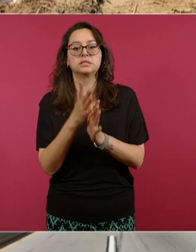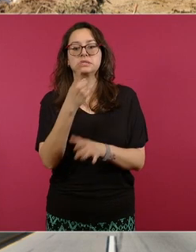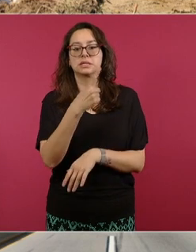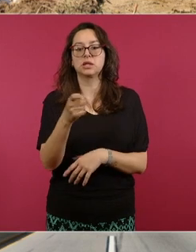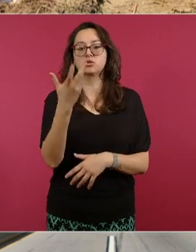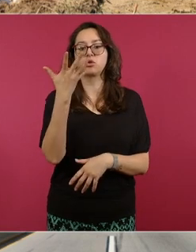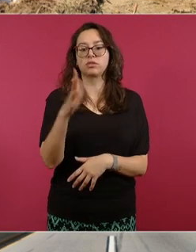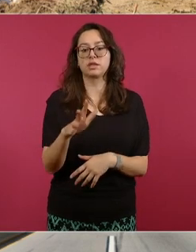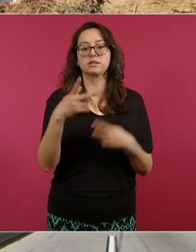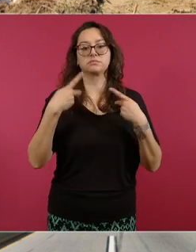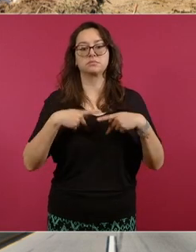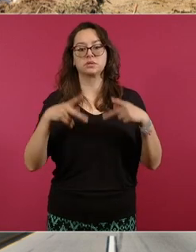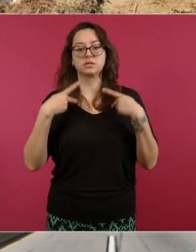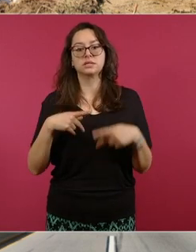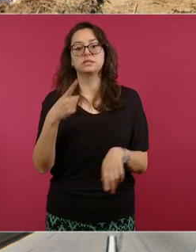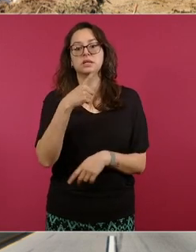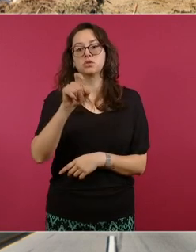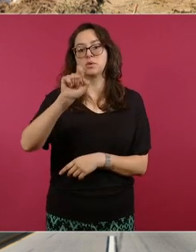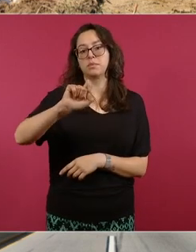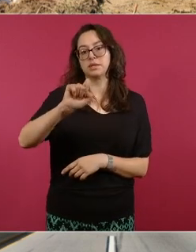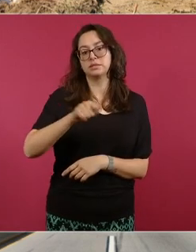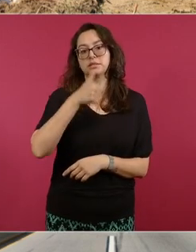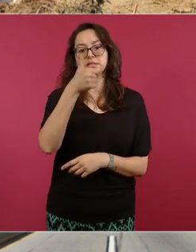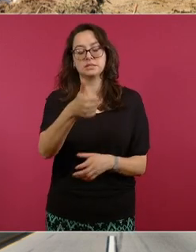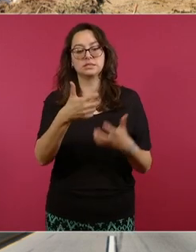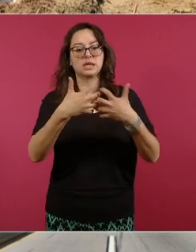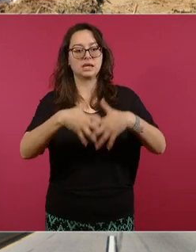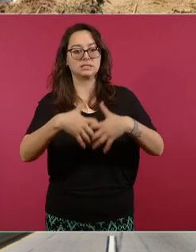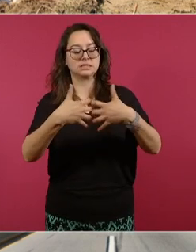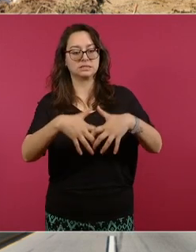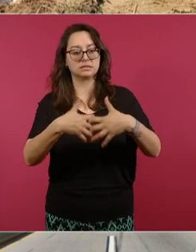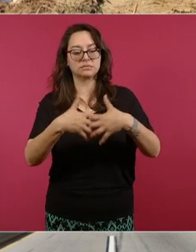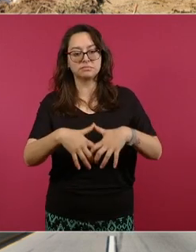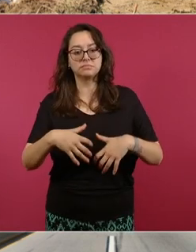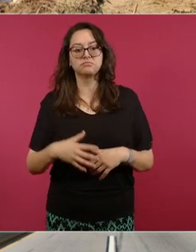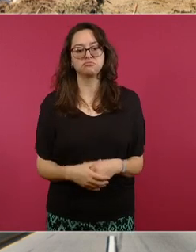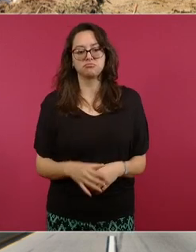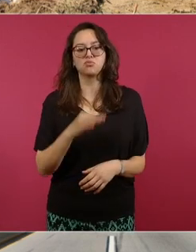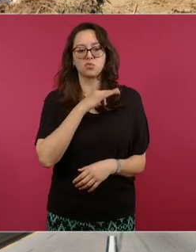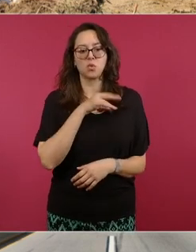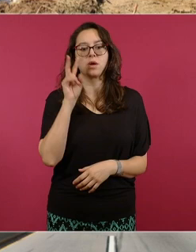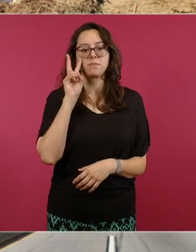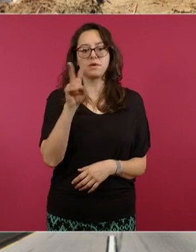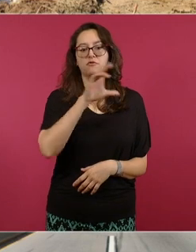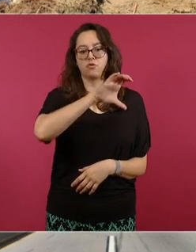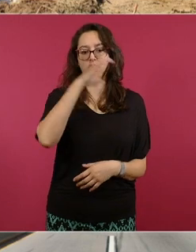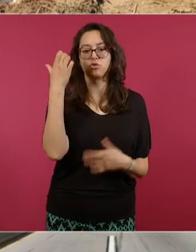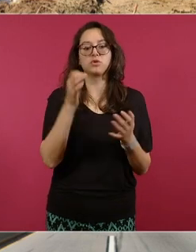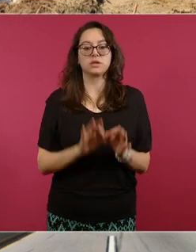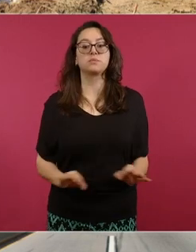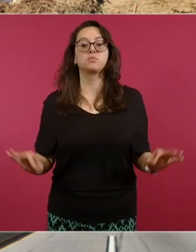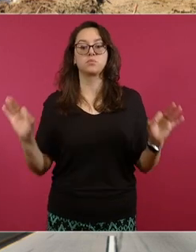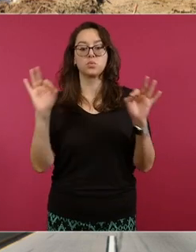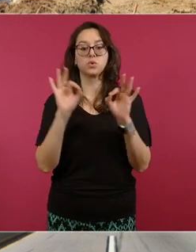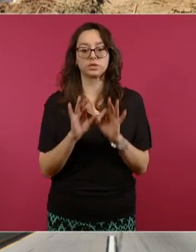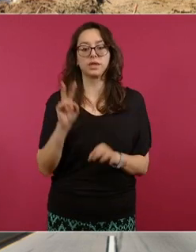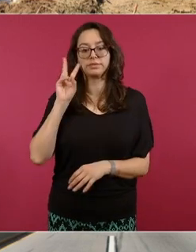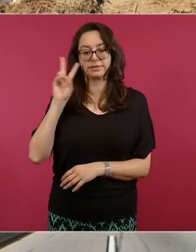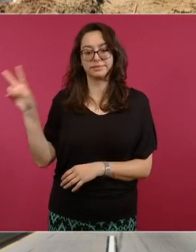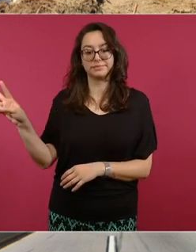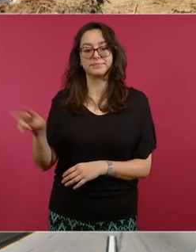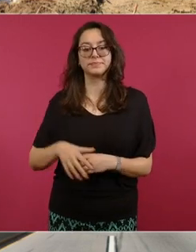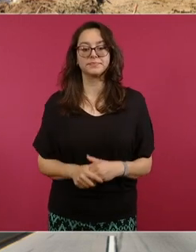personas, 126 maquinistas. Tenemos en ese sentido algunas imágenes más importantes, como son los tramos